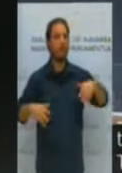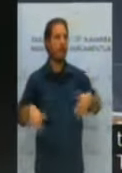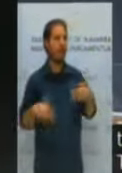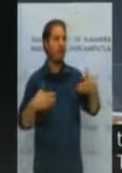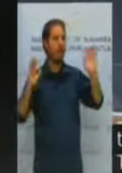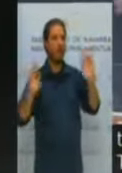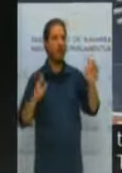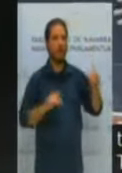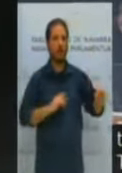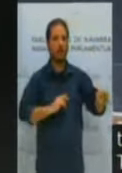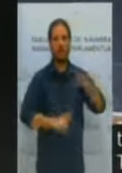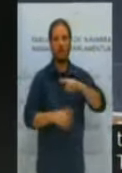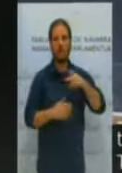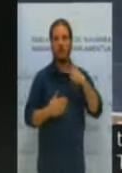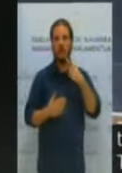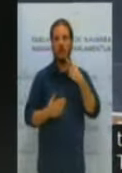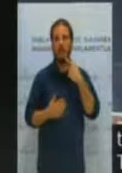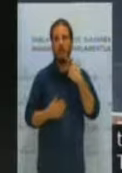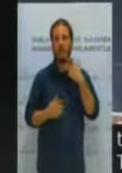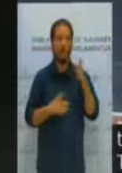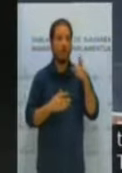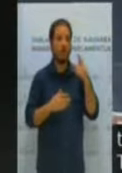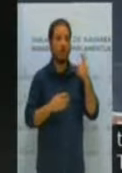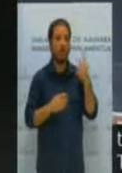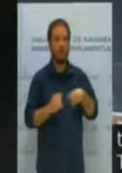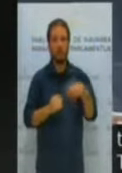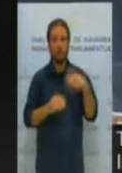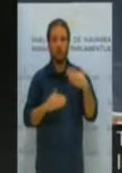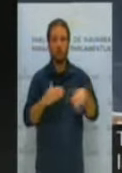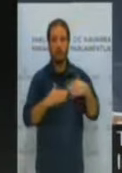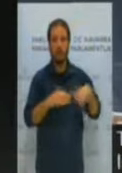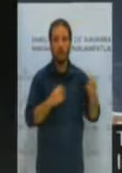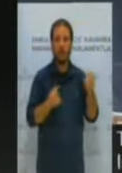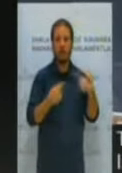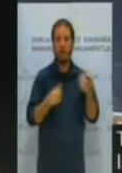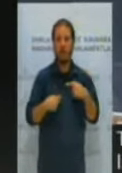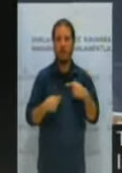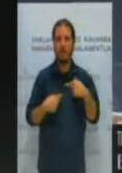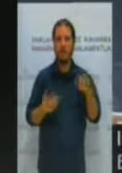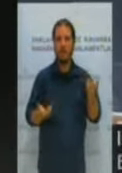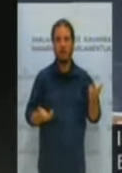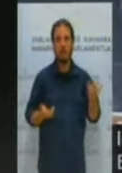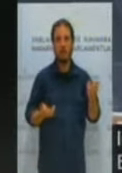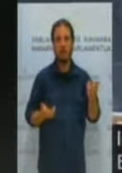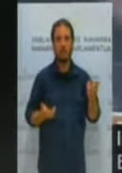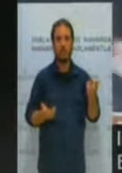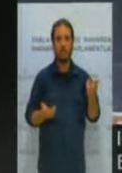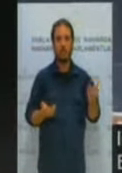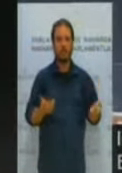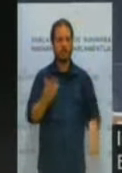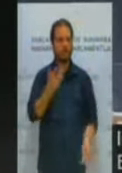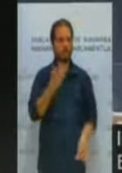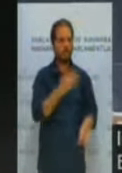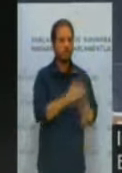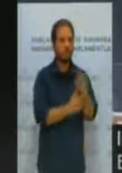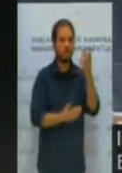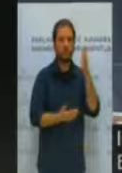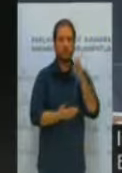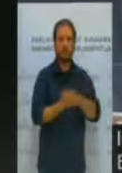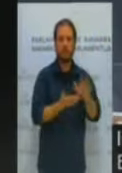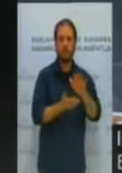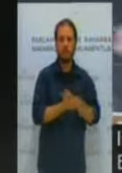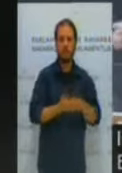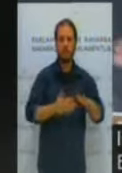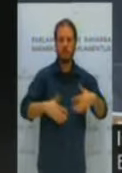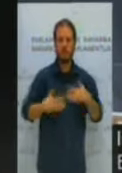hablar o también nos va a limitar. Bueno, mire señora consejera, ustedes en lugar de generar tranquilidad, confianza,